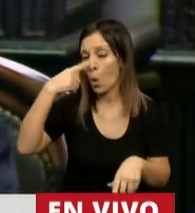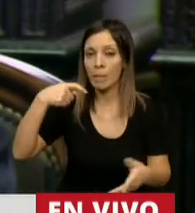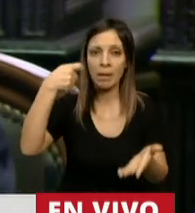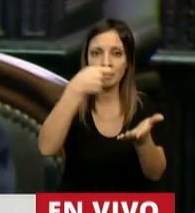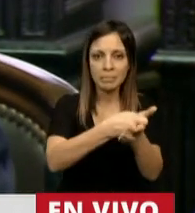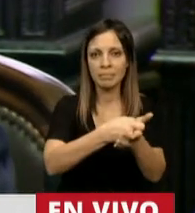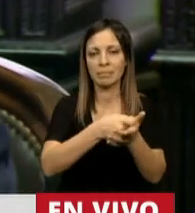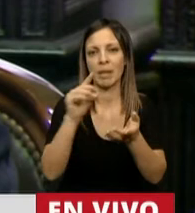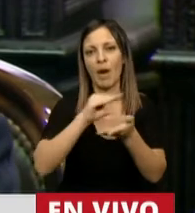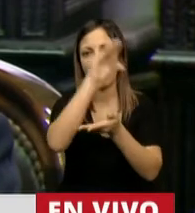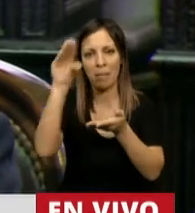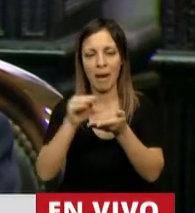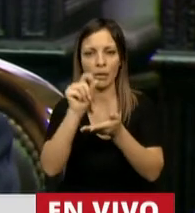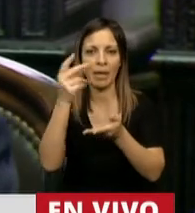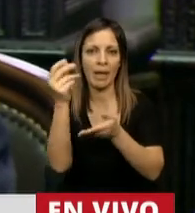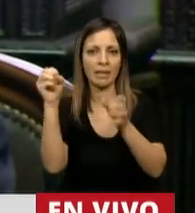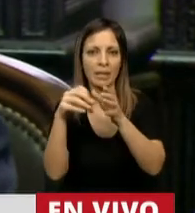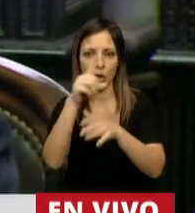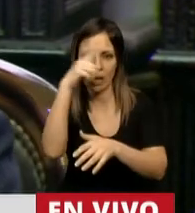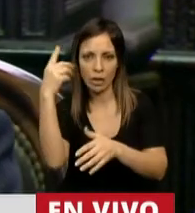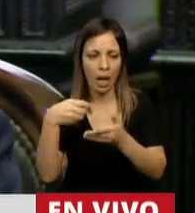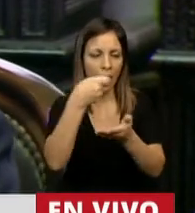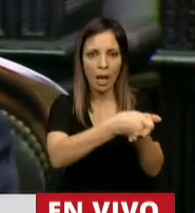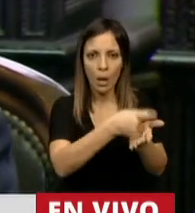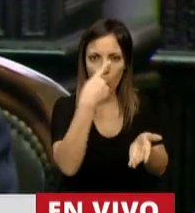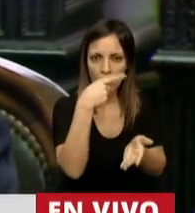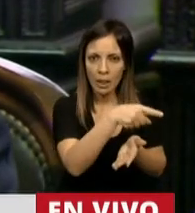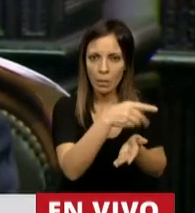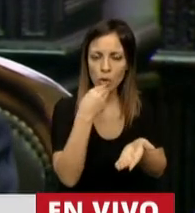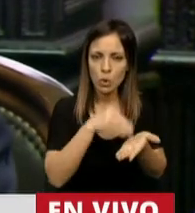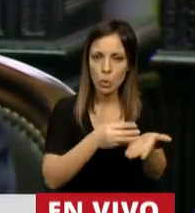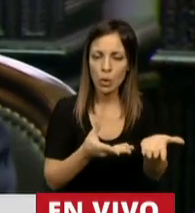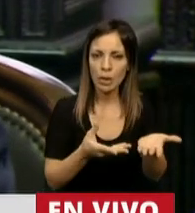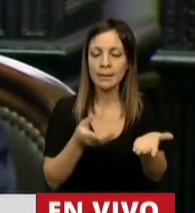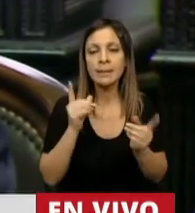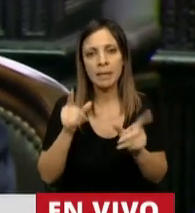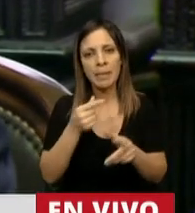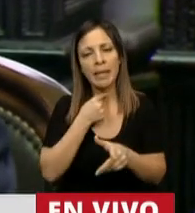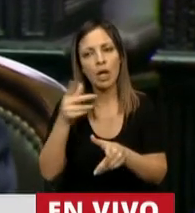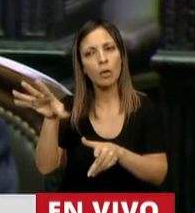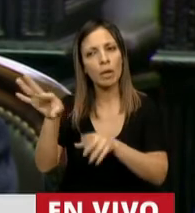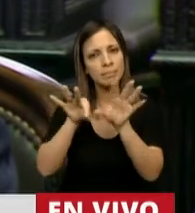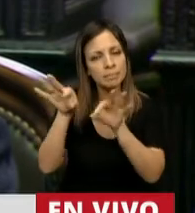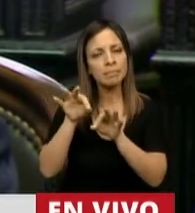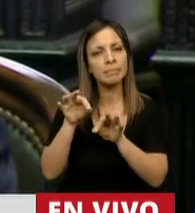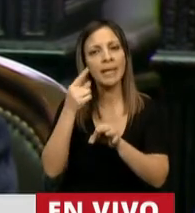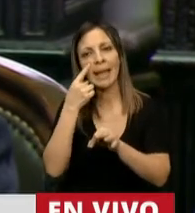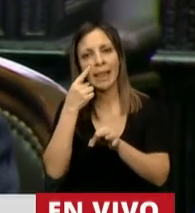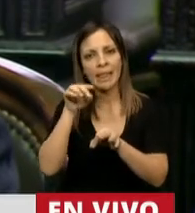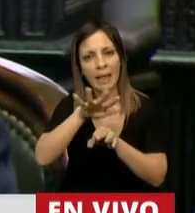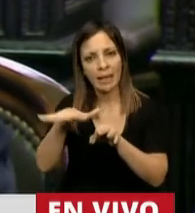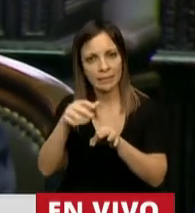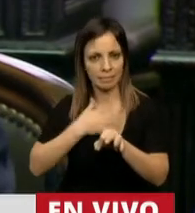Nacional. Y quiero hacer propia también la palabra de muchos intendentes de mi provincia,